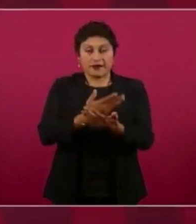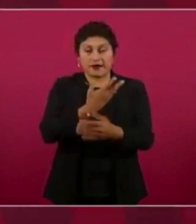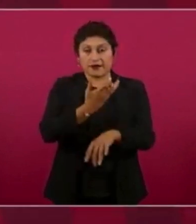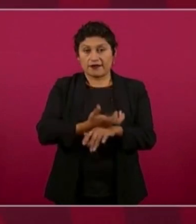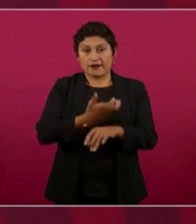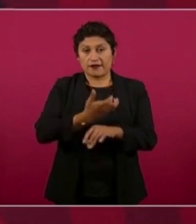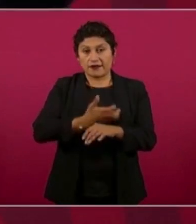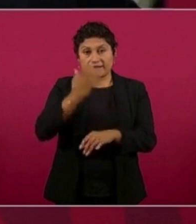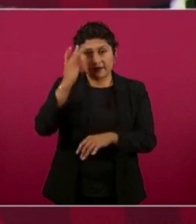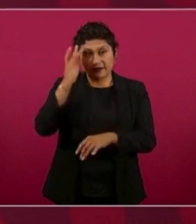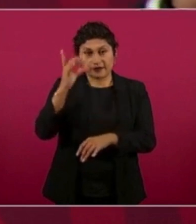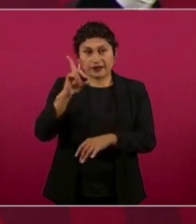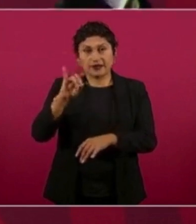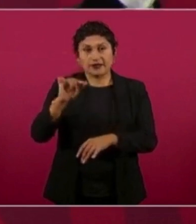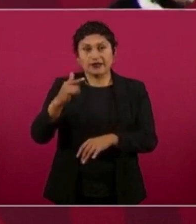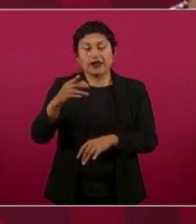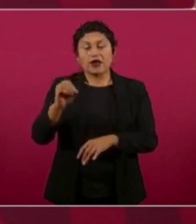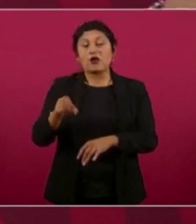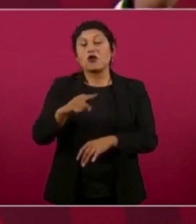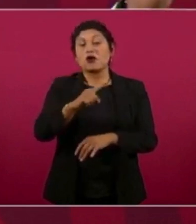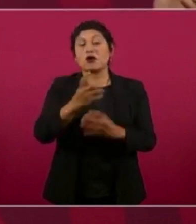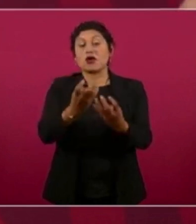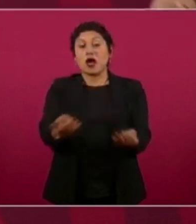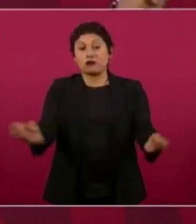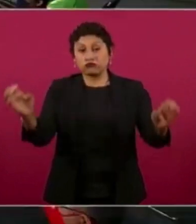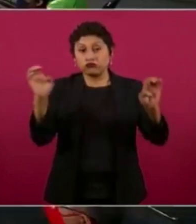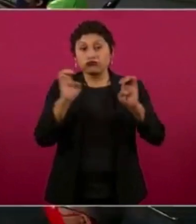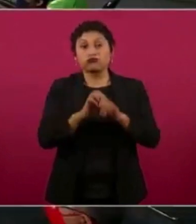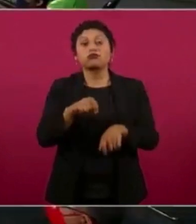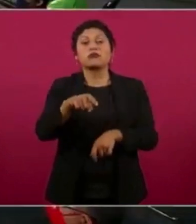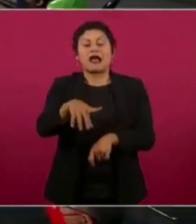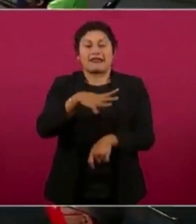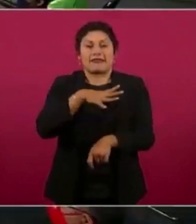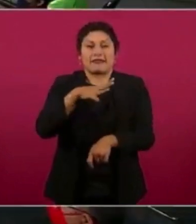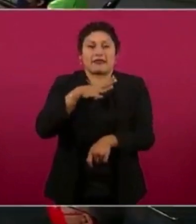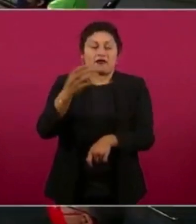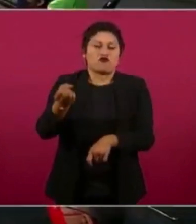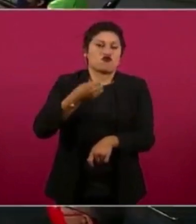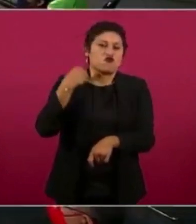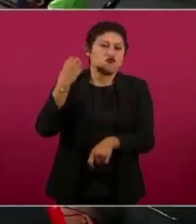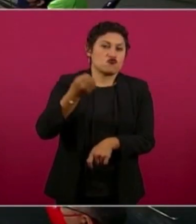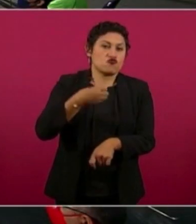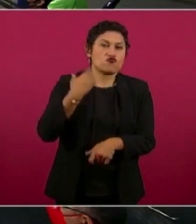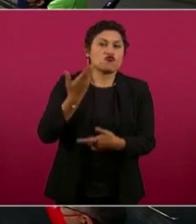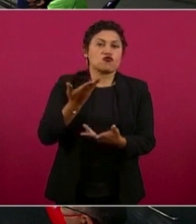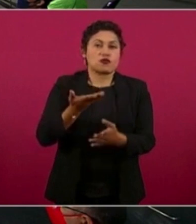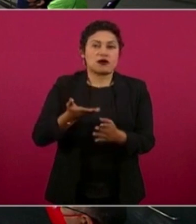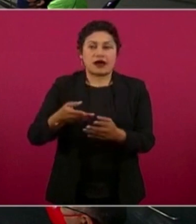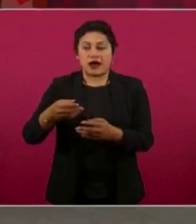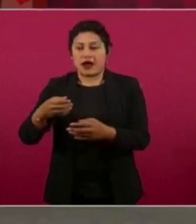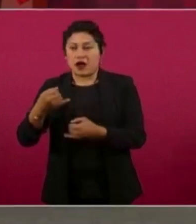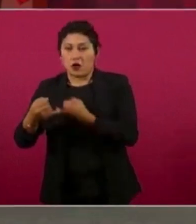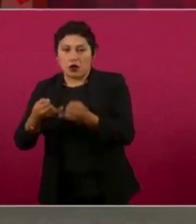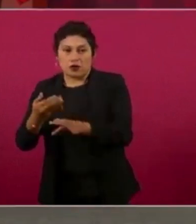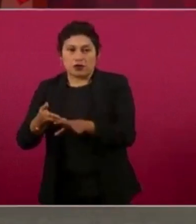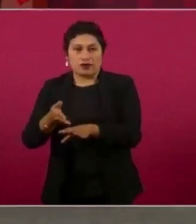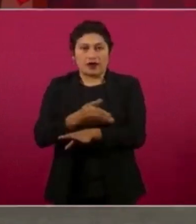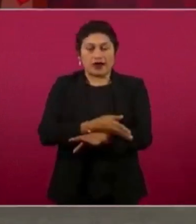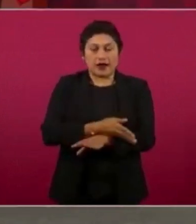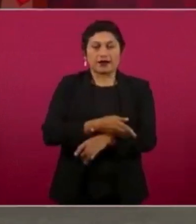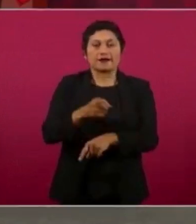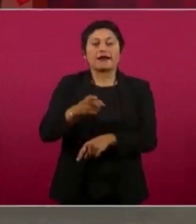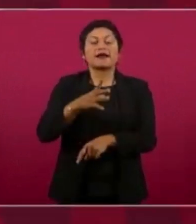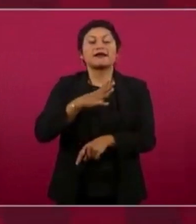Entonces, hay una ceremonia antes de que empiece el Juego de Estrella y pasan los